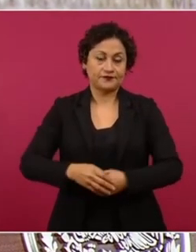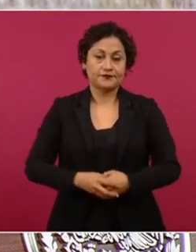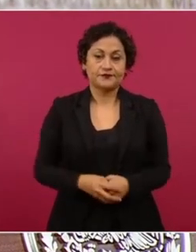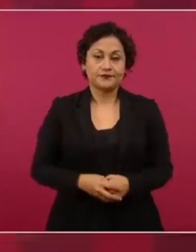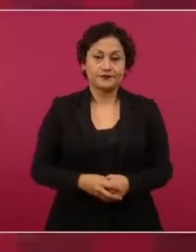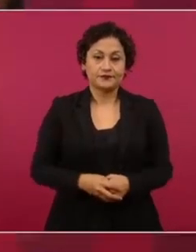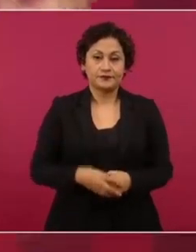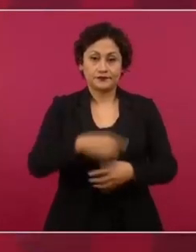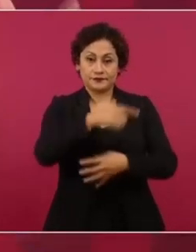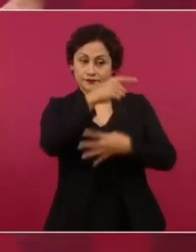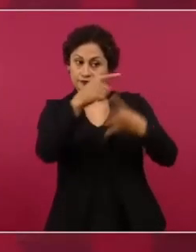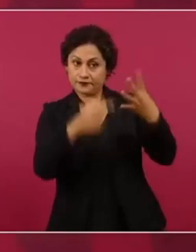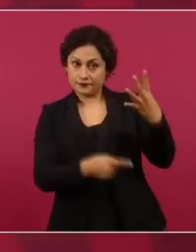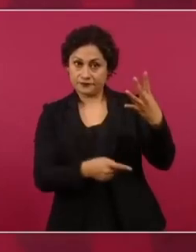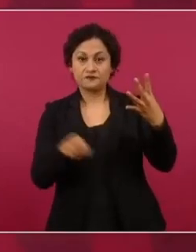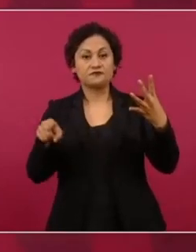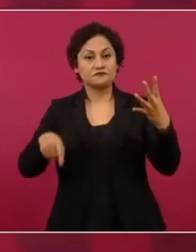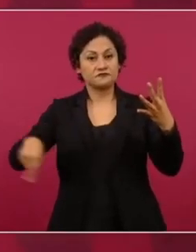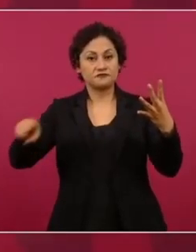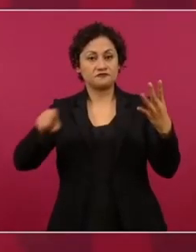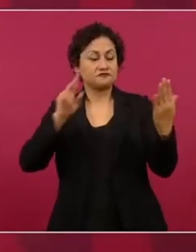Eso fue lo que rechazaron.